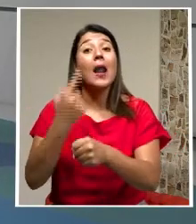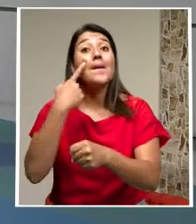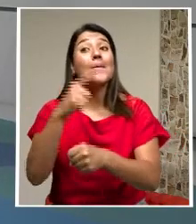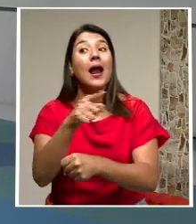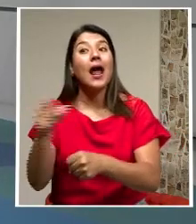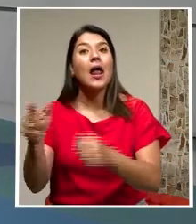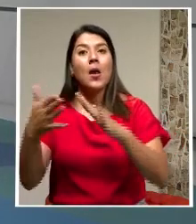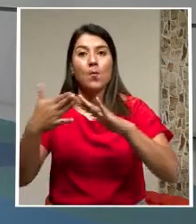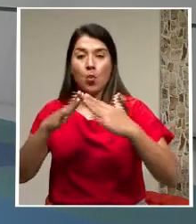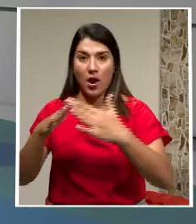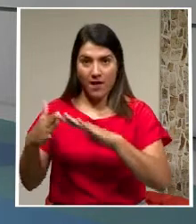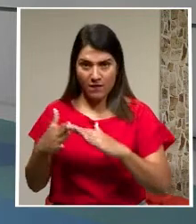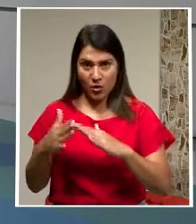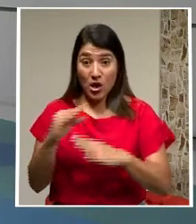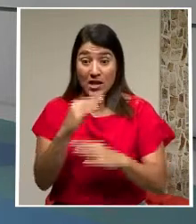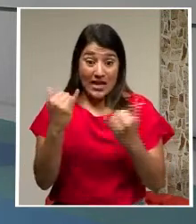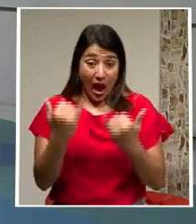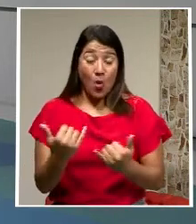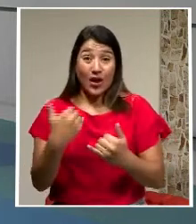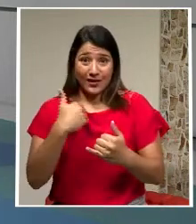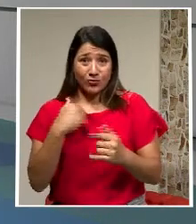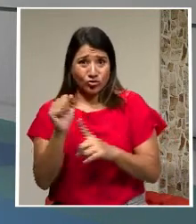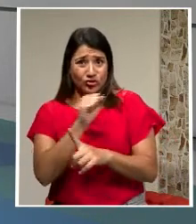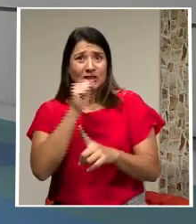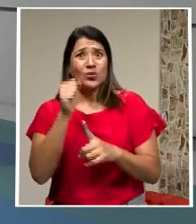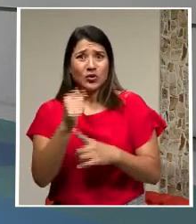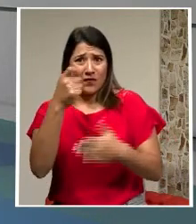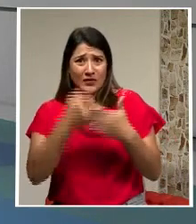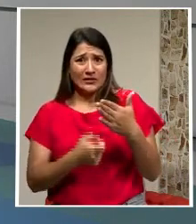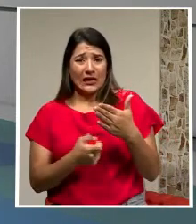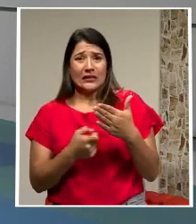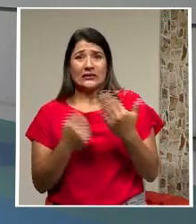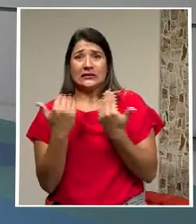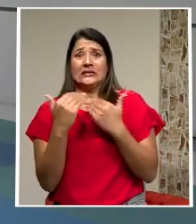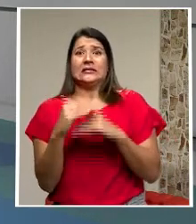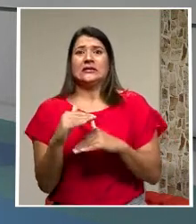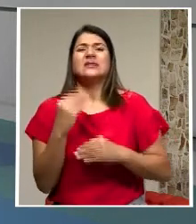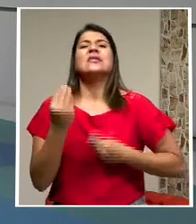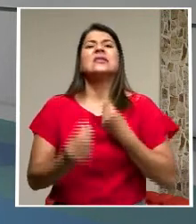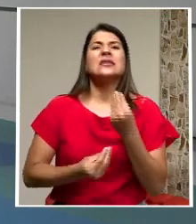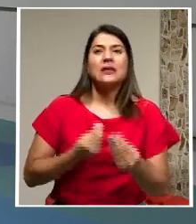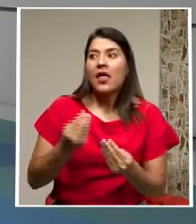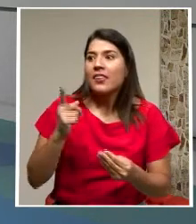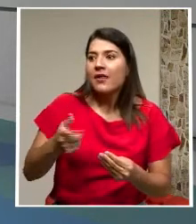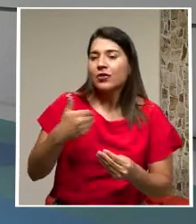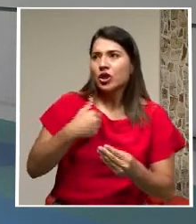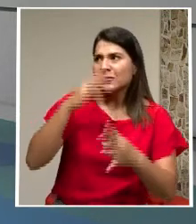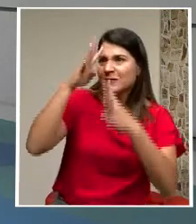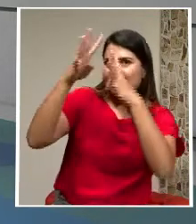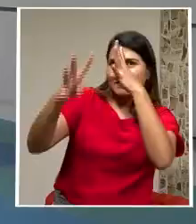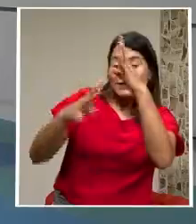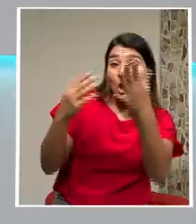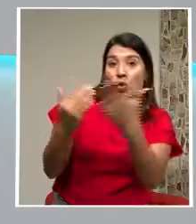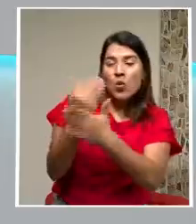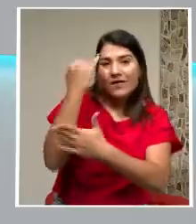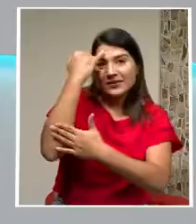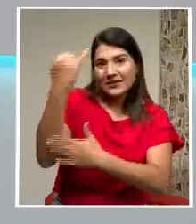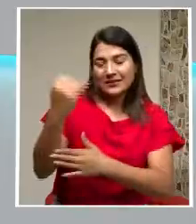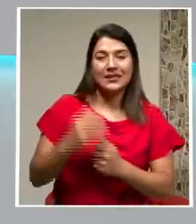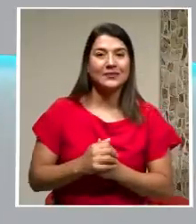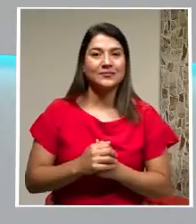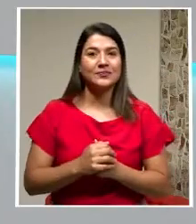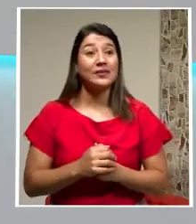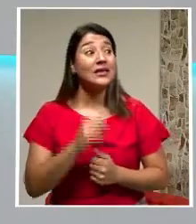momentos De estrechez fiscal Entonces Tenemos que ser creativos Tenemos que ser innovadores Así es Este